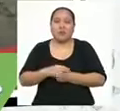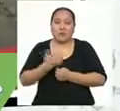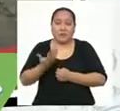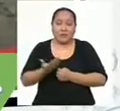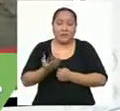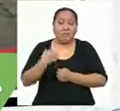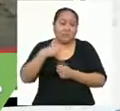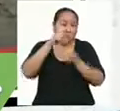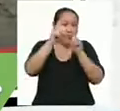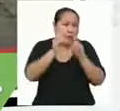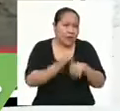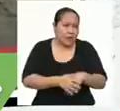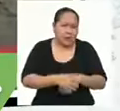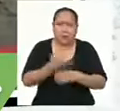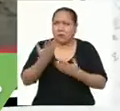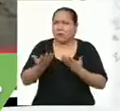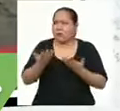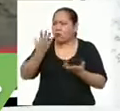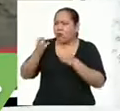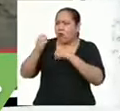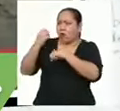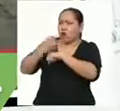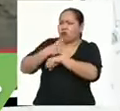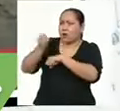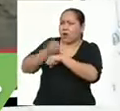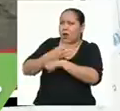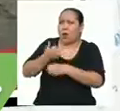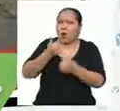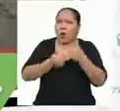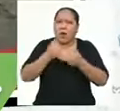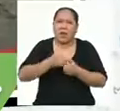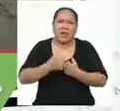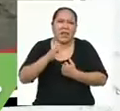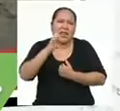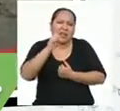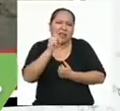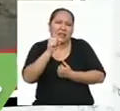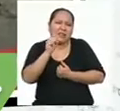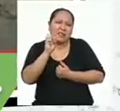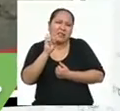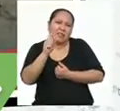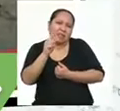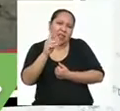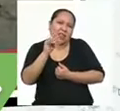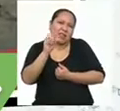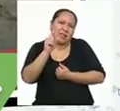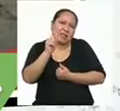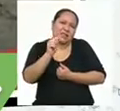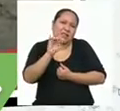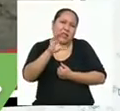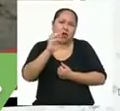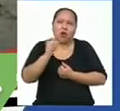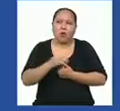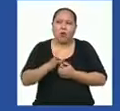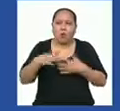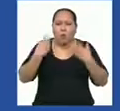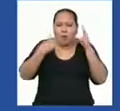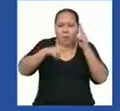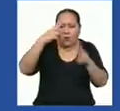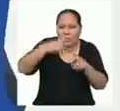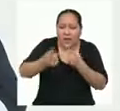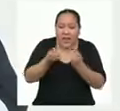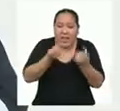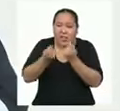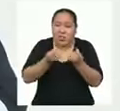Mi pregunta es si nos podrías recomendar algún tipo de estudio estadístico reciente en el cual podamos ver un poco sobre la gestión de datos.